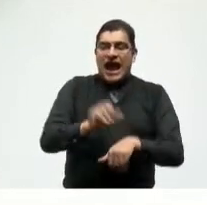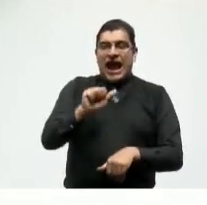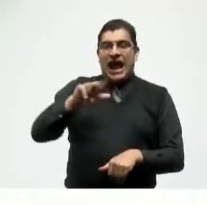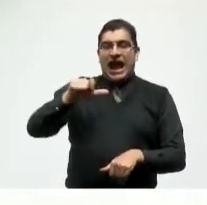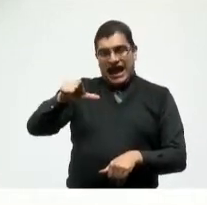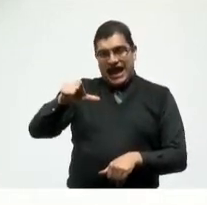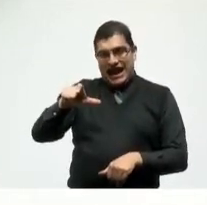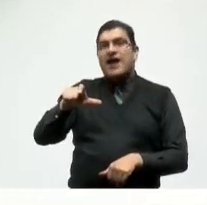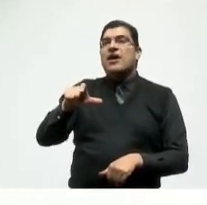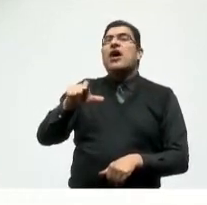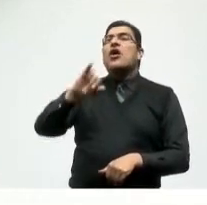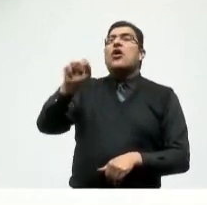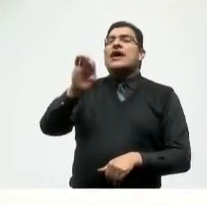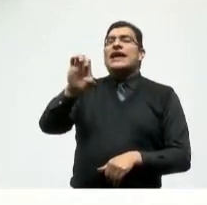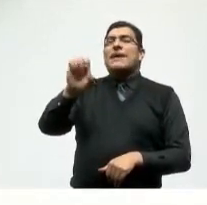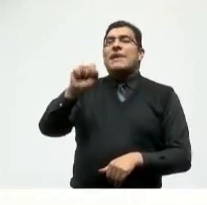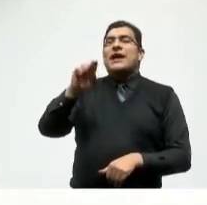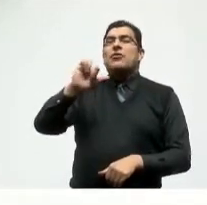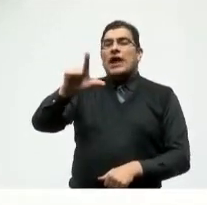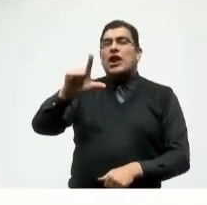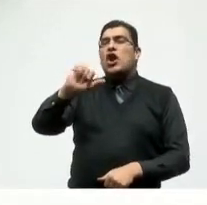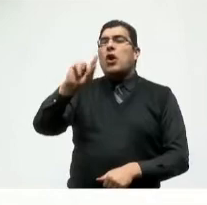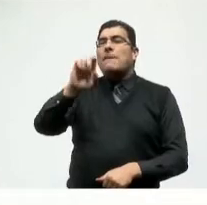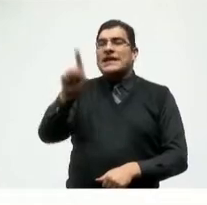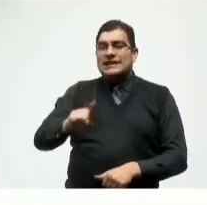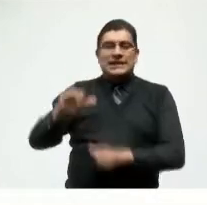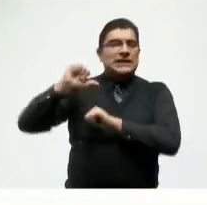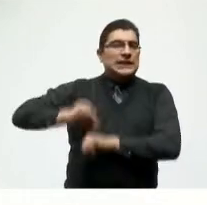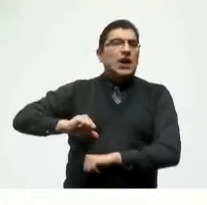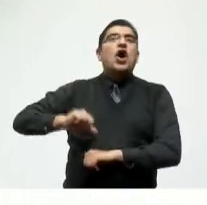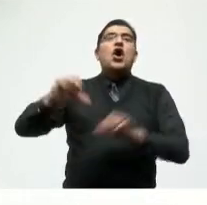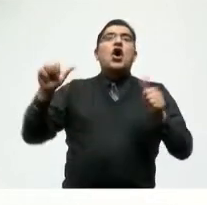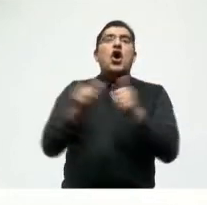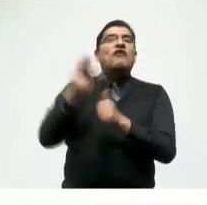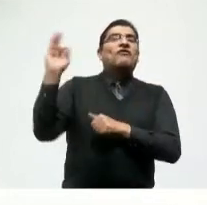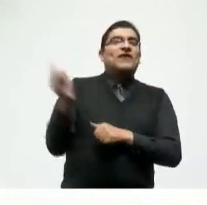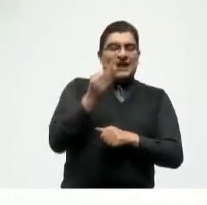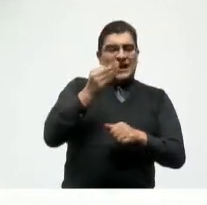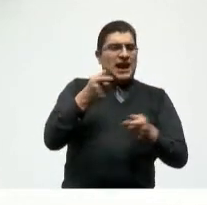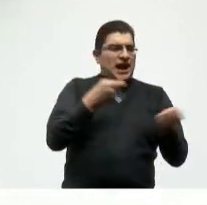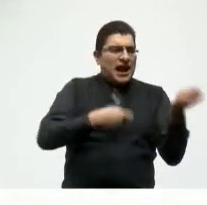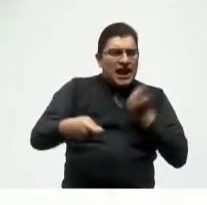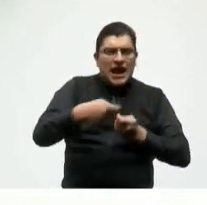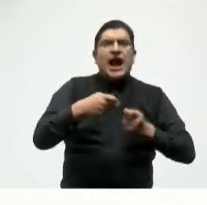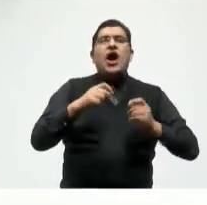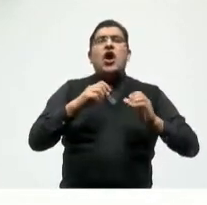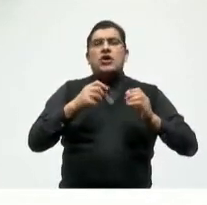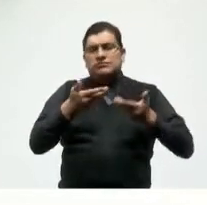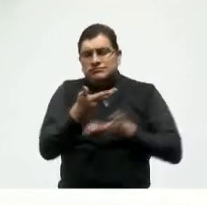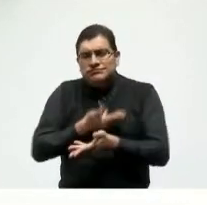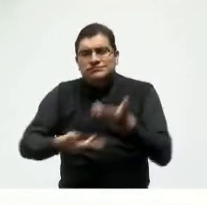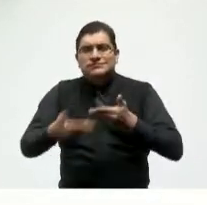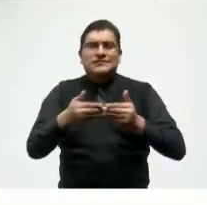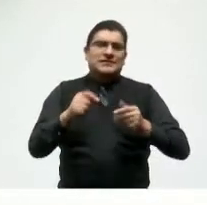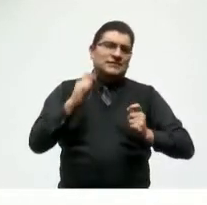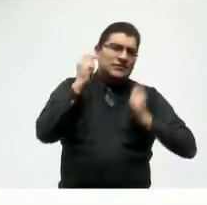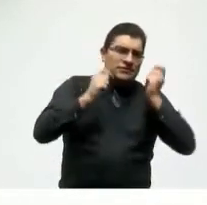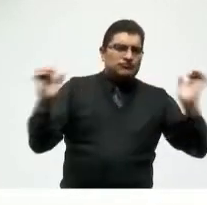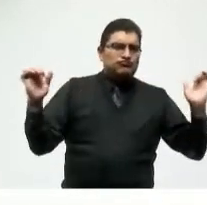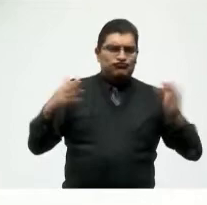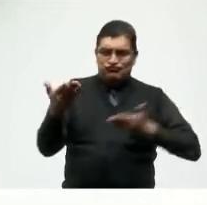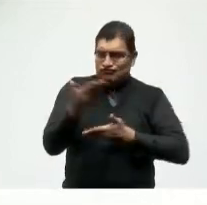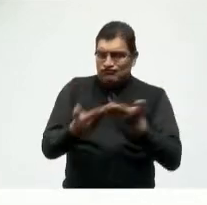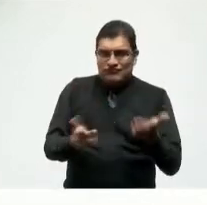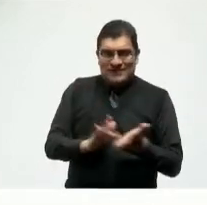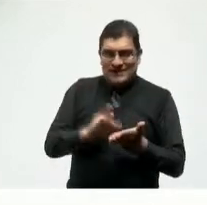arquitecto José Manuel López Campos presidente de la confederación de cámaras nacionales de comercio servicios y turismo